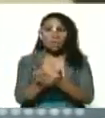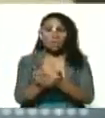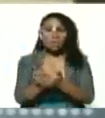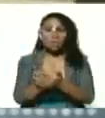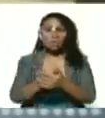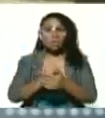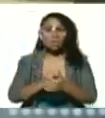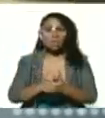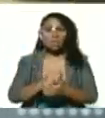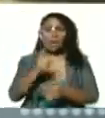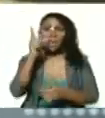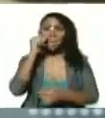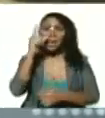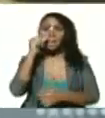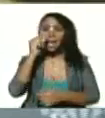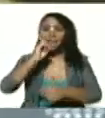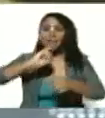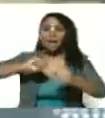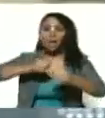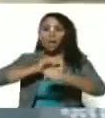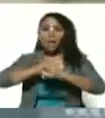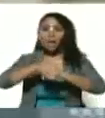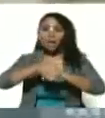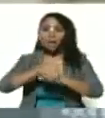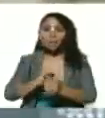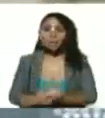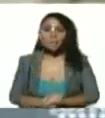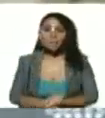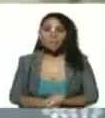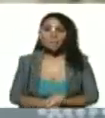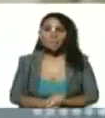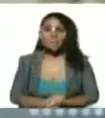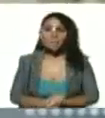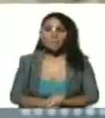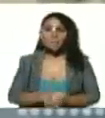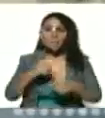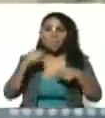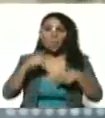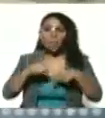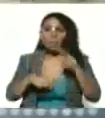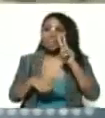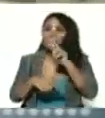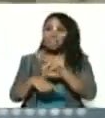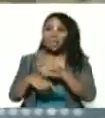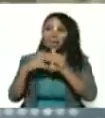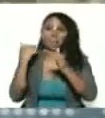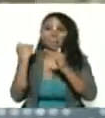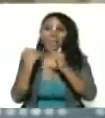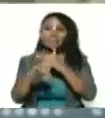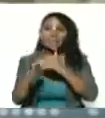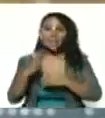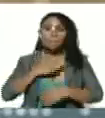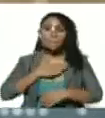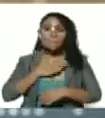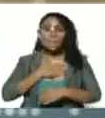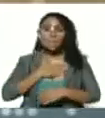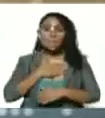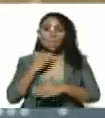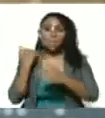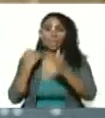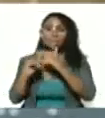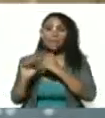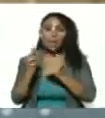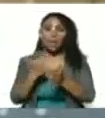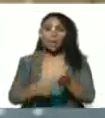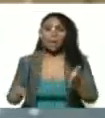Rodríguez Padre. Hoy vi que hasta en los mensajes míos comenzaron a